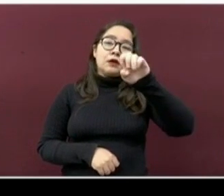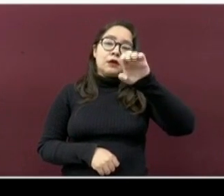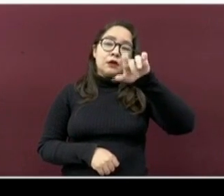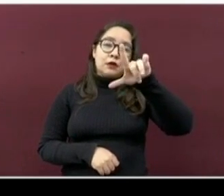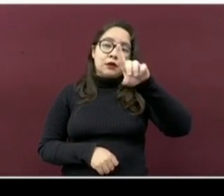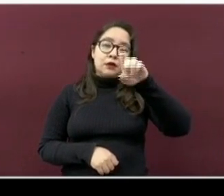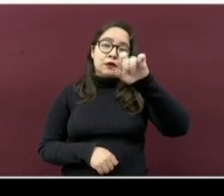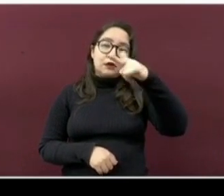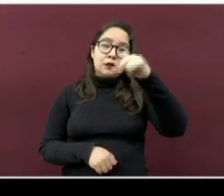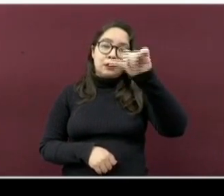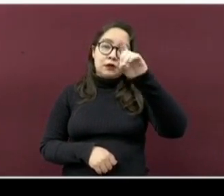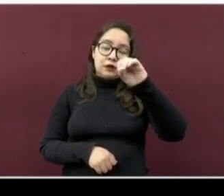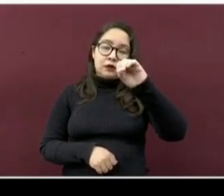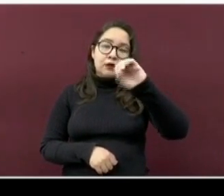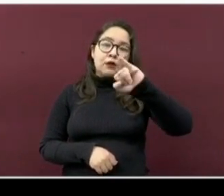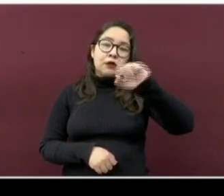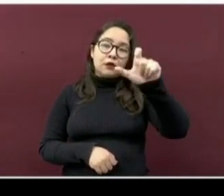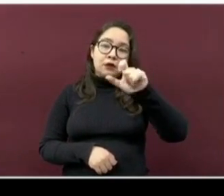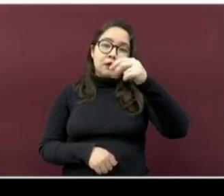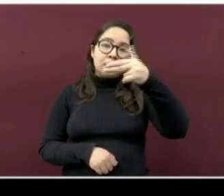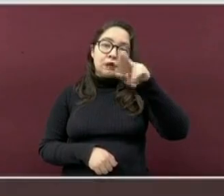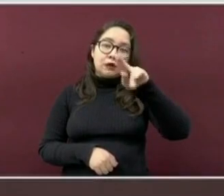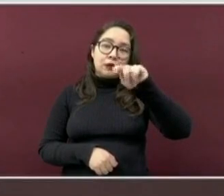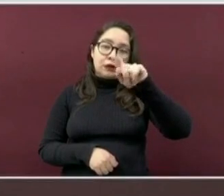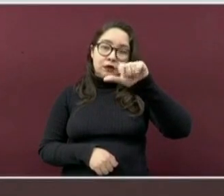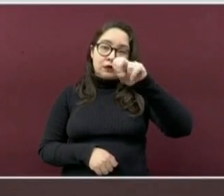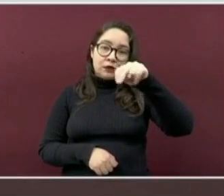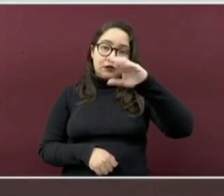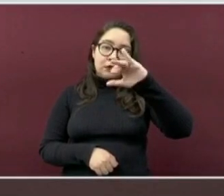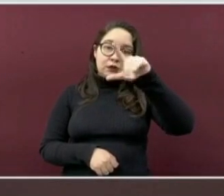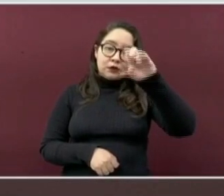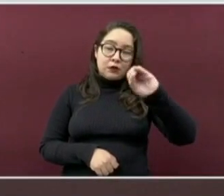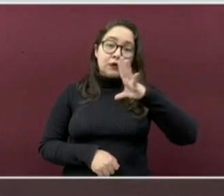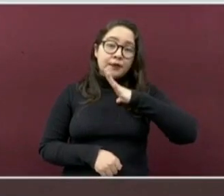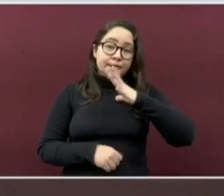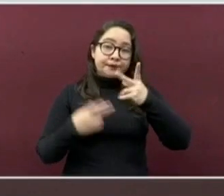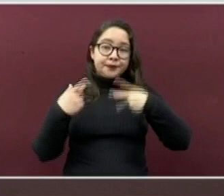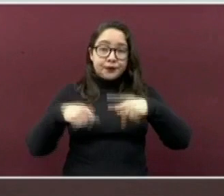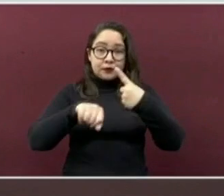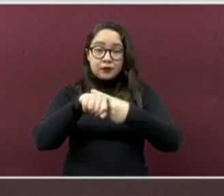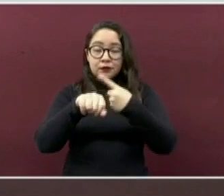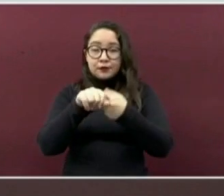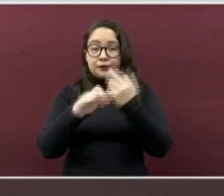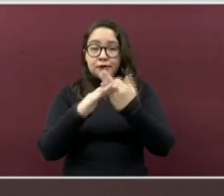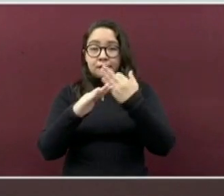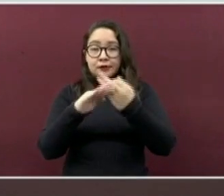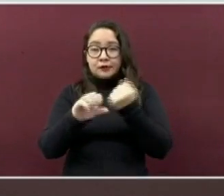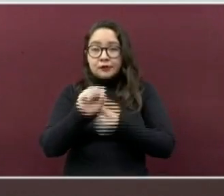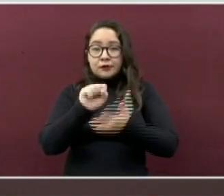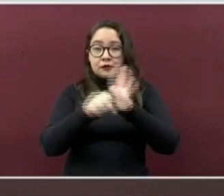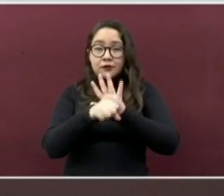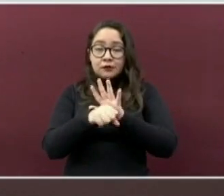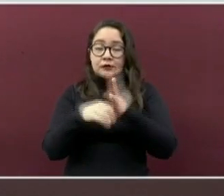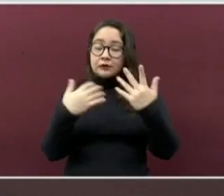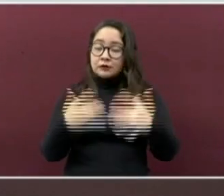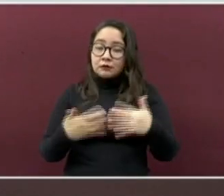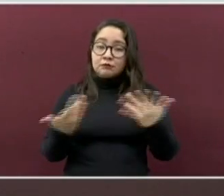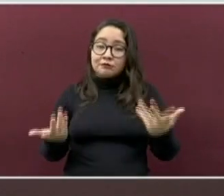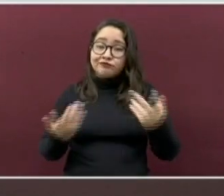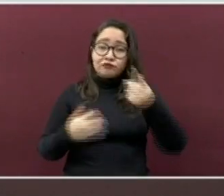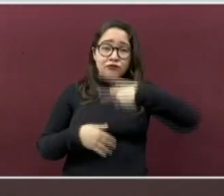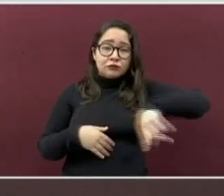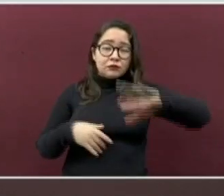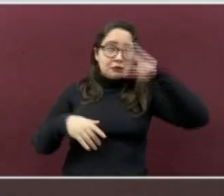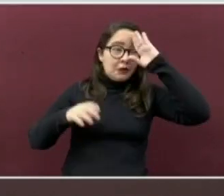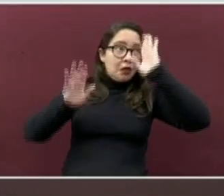notifican pacientes actuales. Miren ustedes, no se confíen, es importante no aflojar las medidas